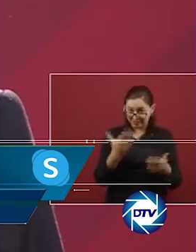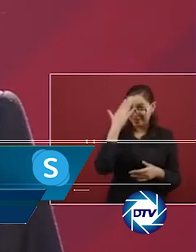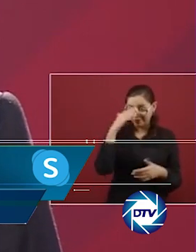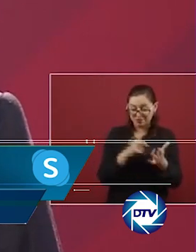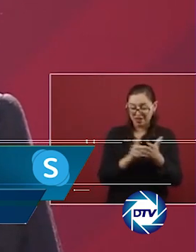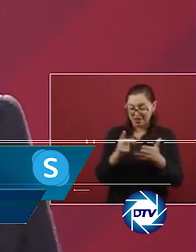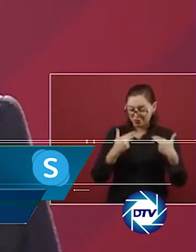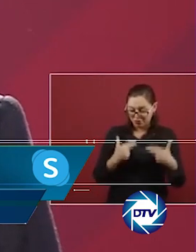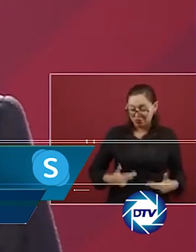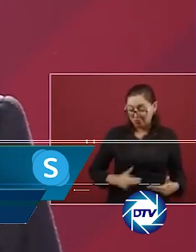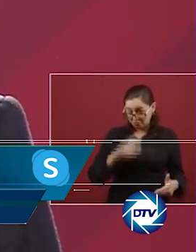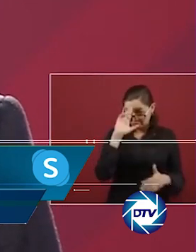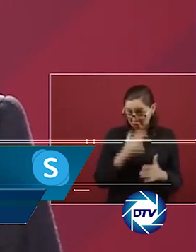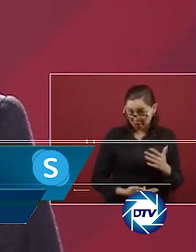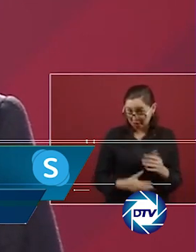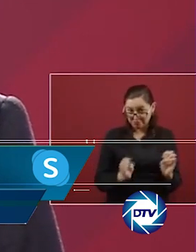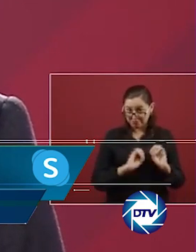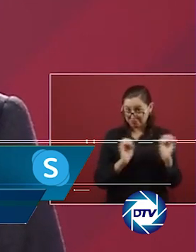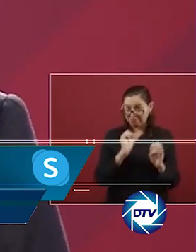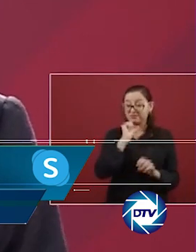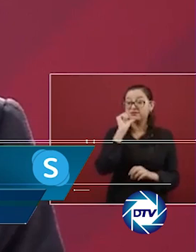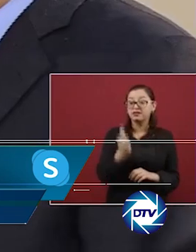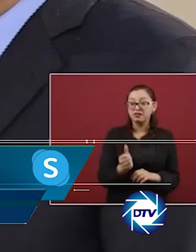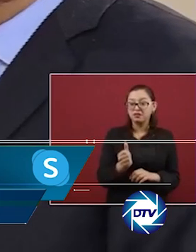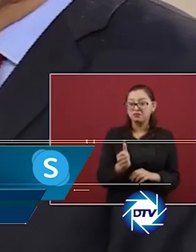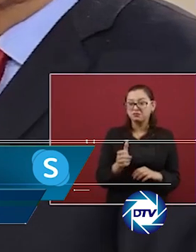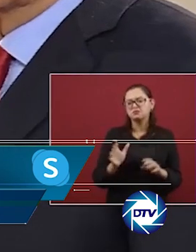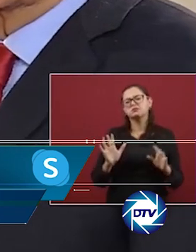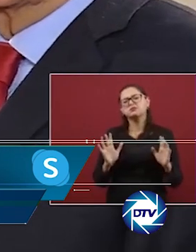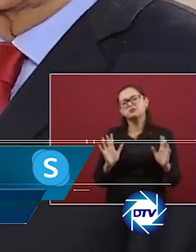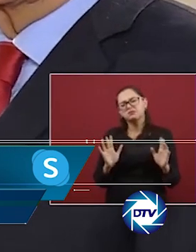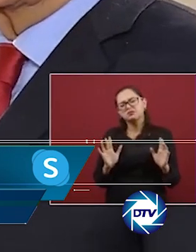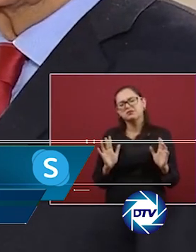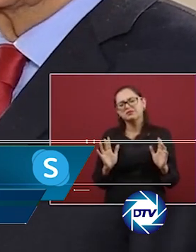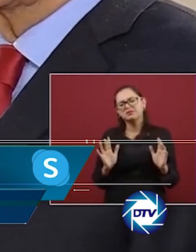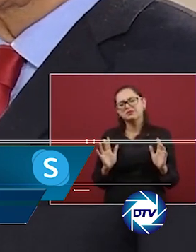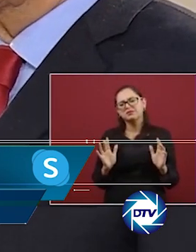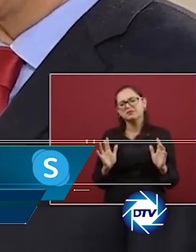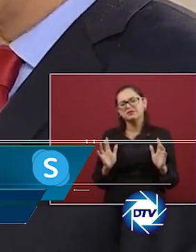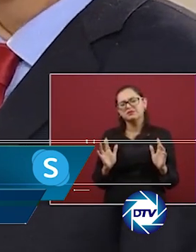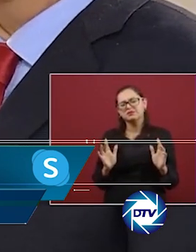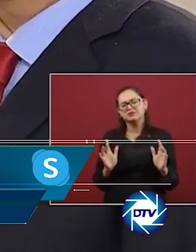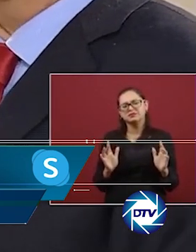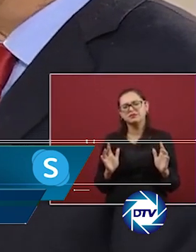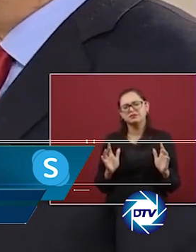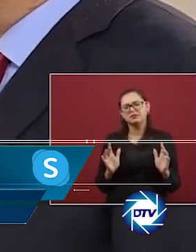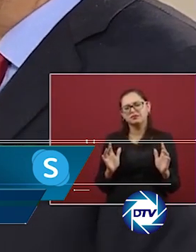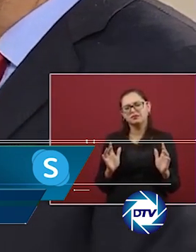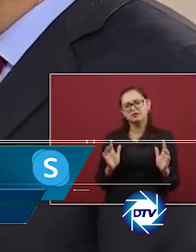transformación de la paz mafiosa, que operaba ya en el régimen del Partido Revolucionario Institucional, el famoso PRI.